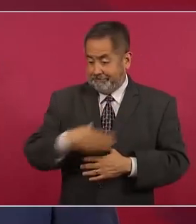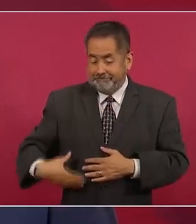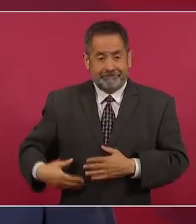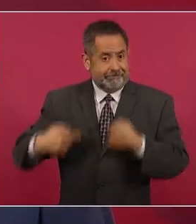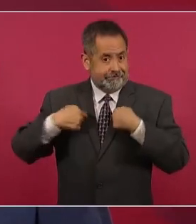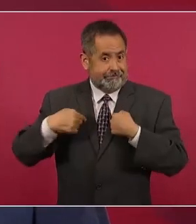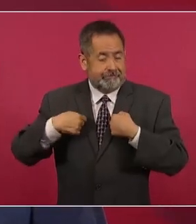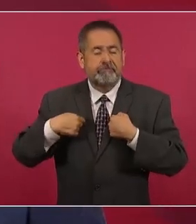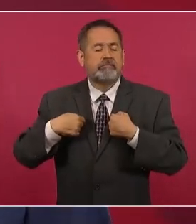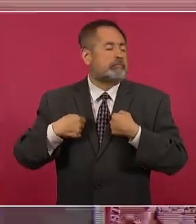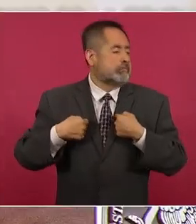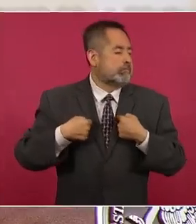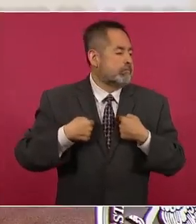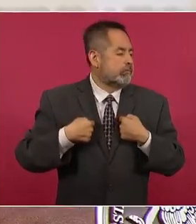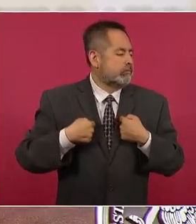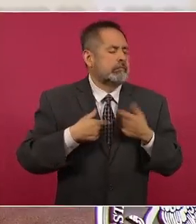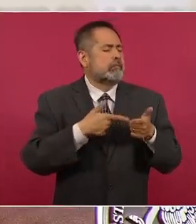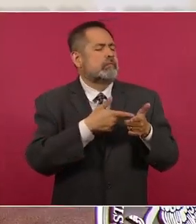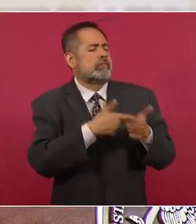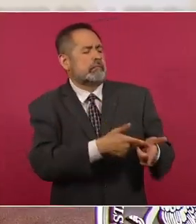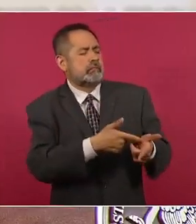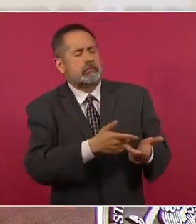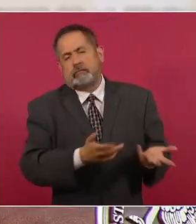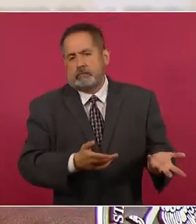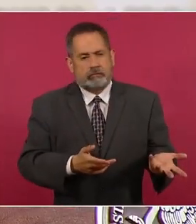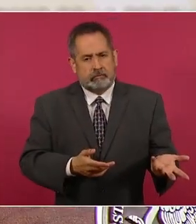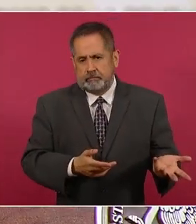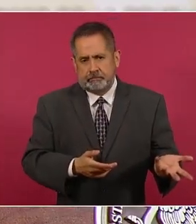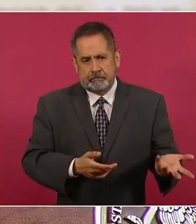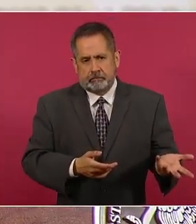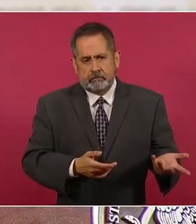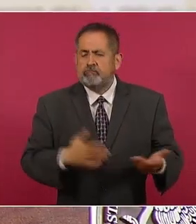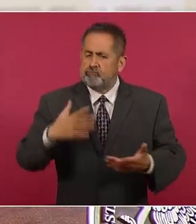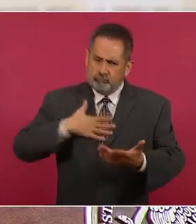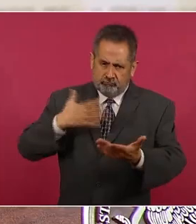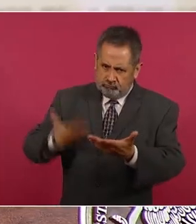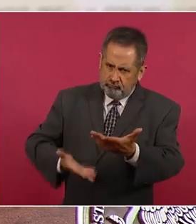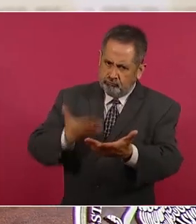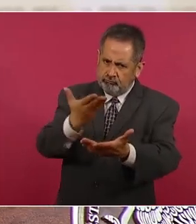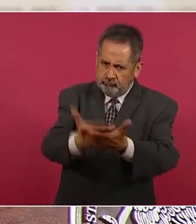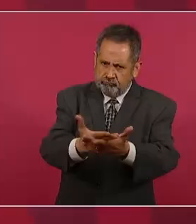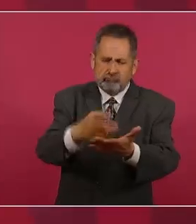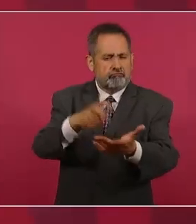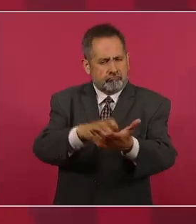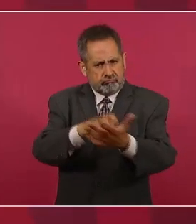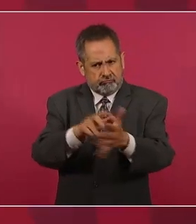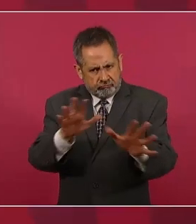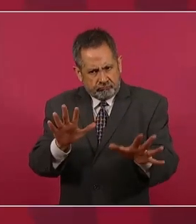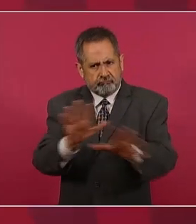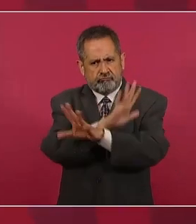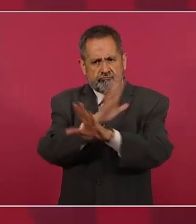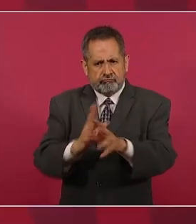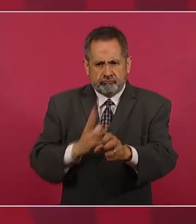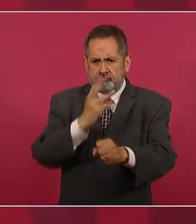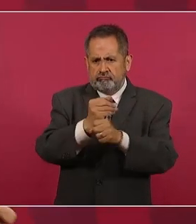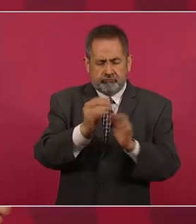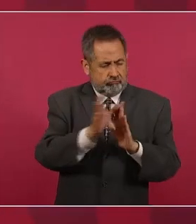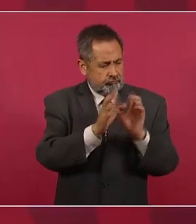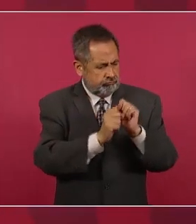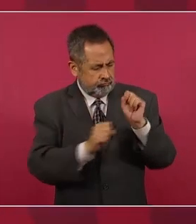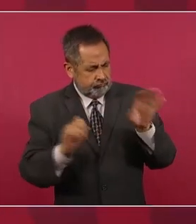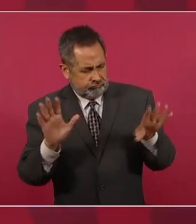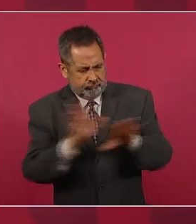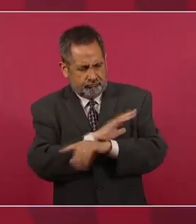facultad para presentar para una iniciativa de reforma constitucional